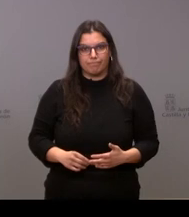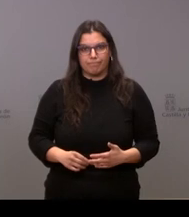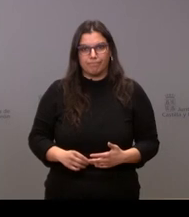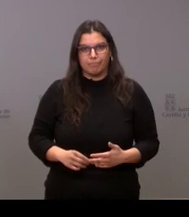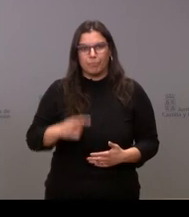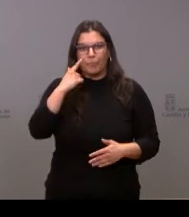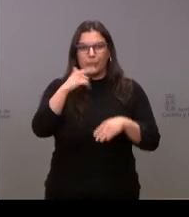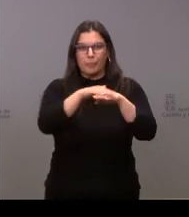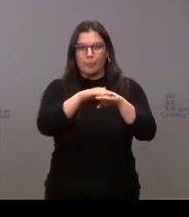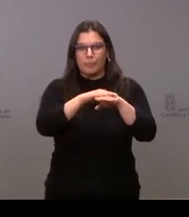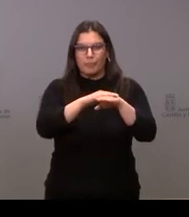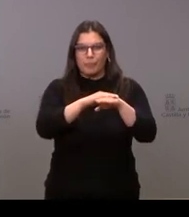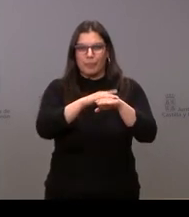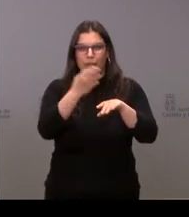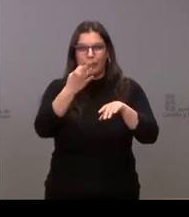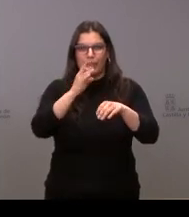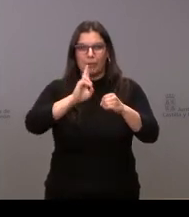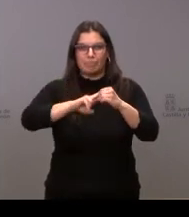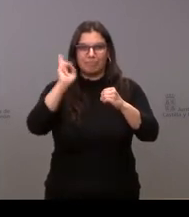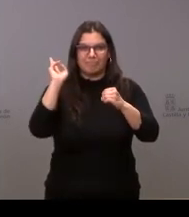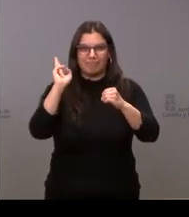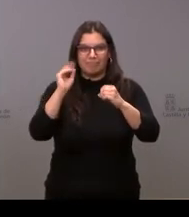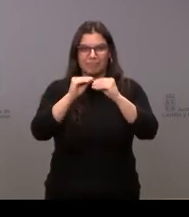Sí Sergio tienes que conectar el audio